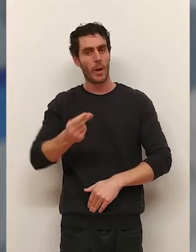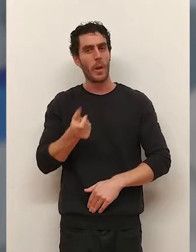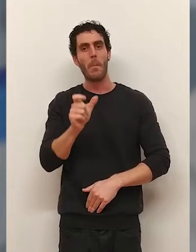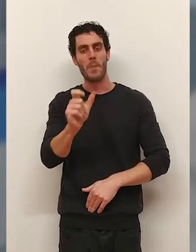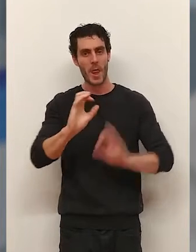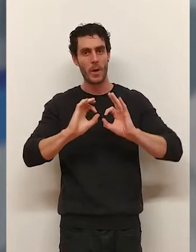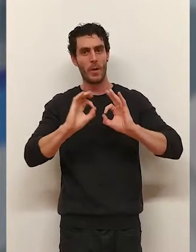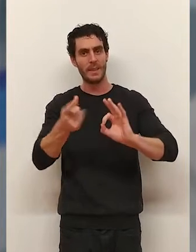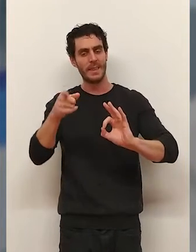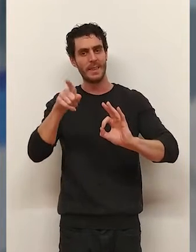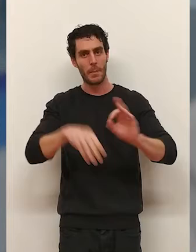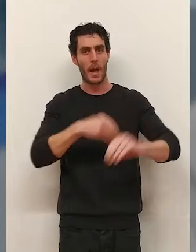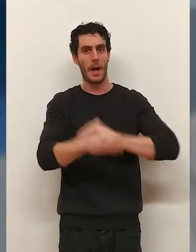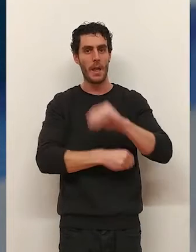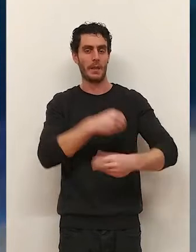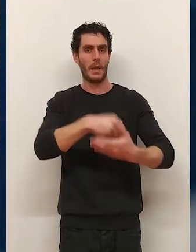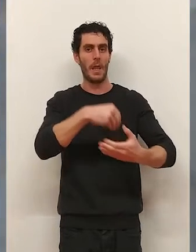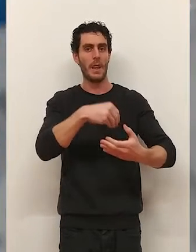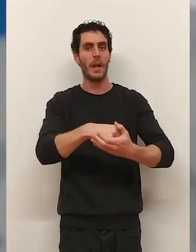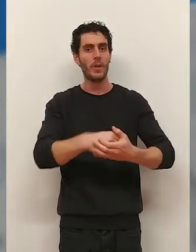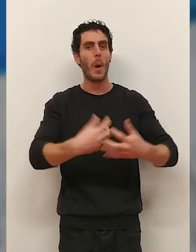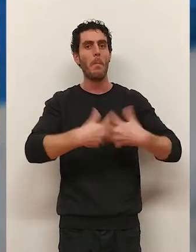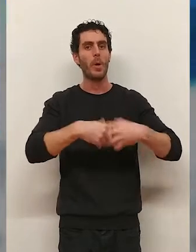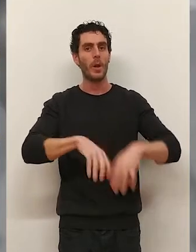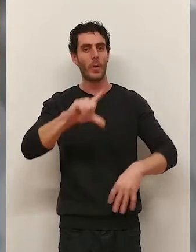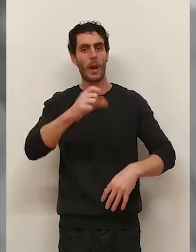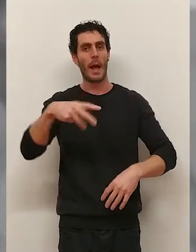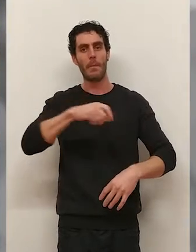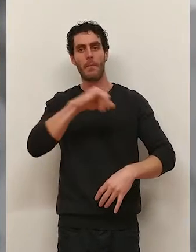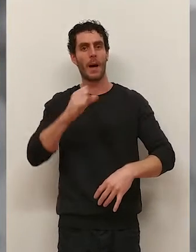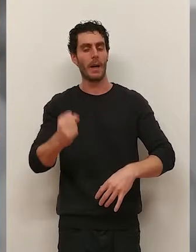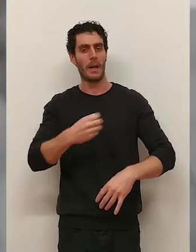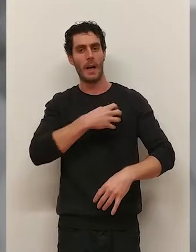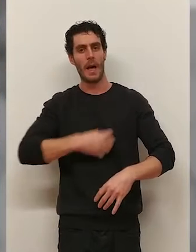industrial, un precio que también se aplicará al polígono La Maja en Arnedo.